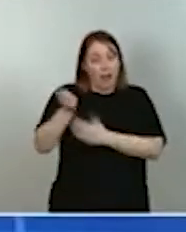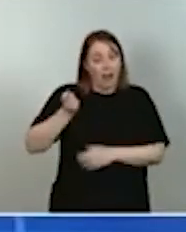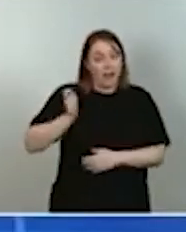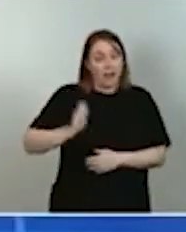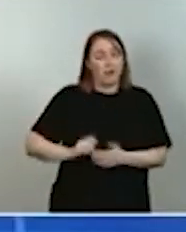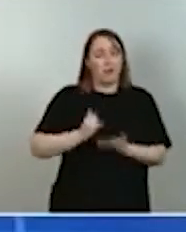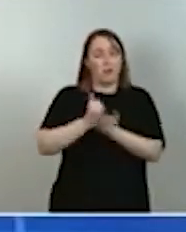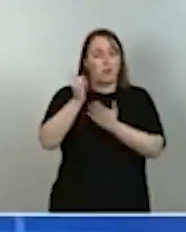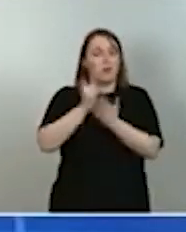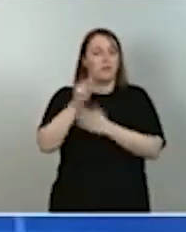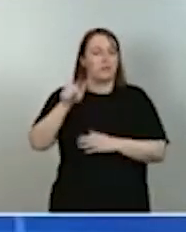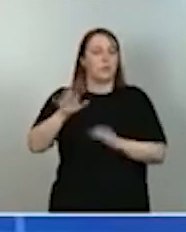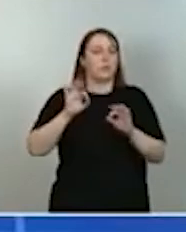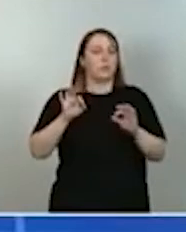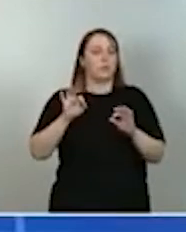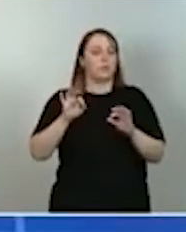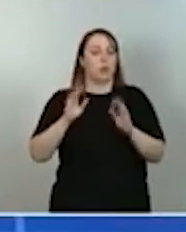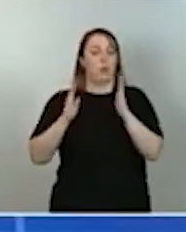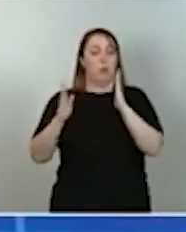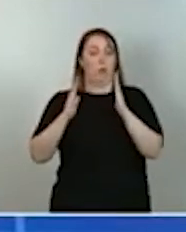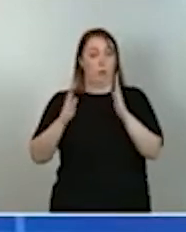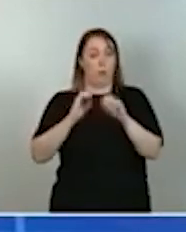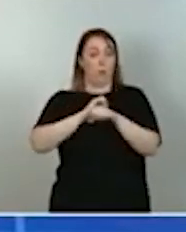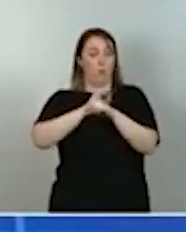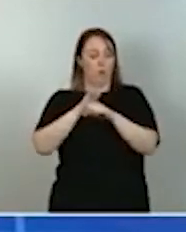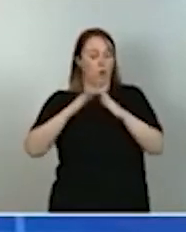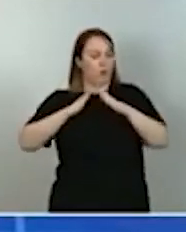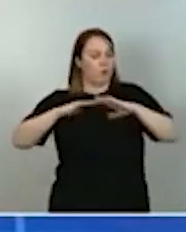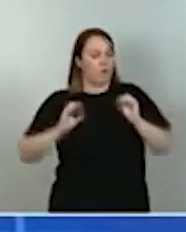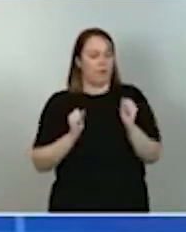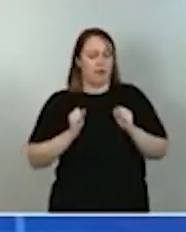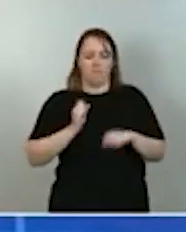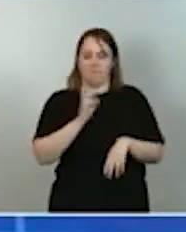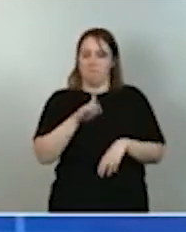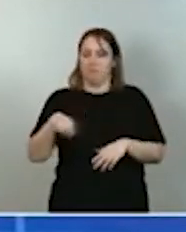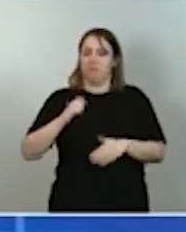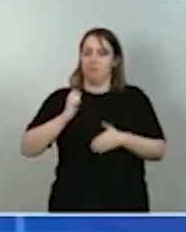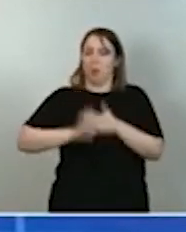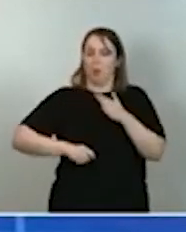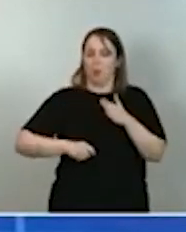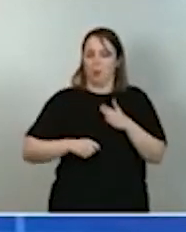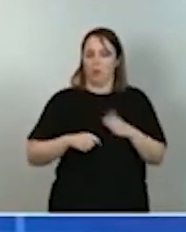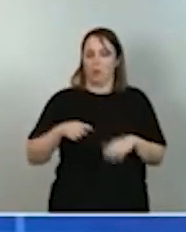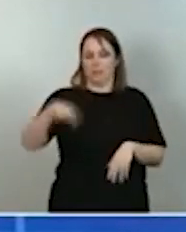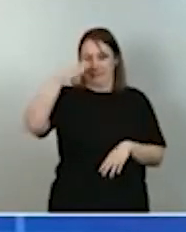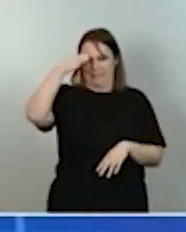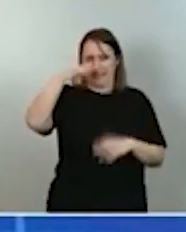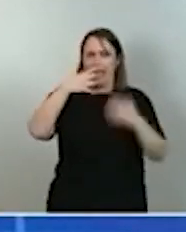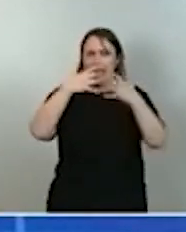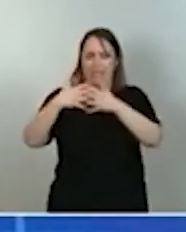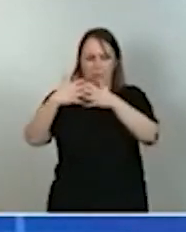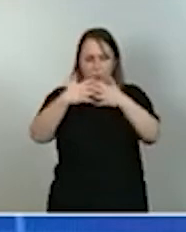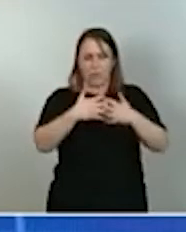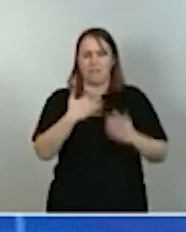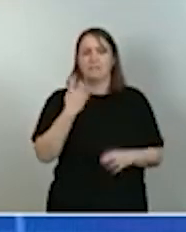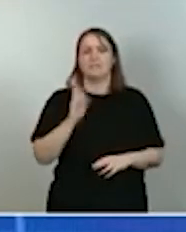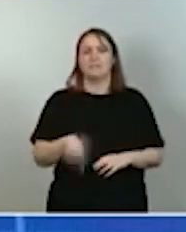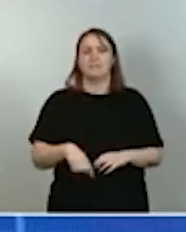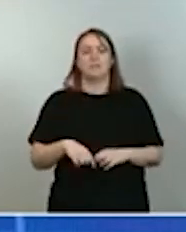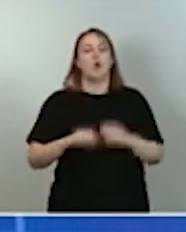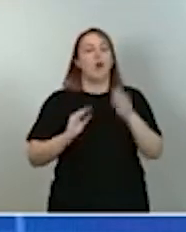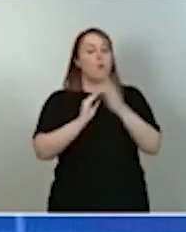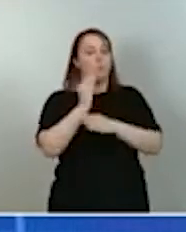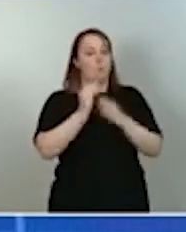en los duros meses del confinamiento. Una gran mayoría de operadores financieros e industriales, los proveedores de suministros